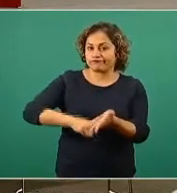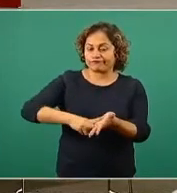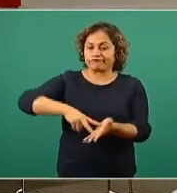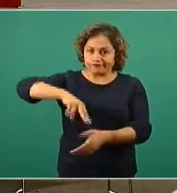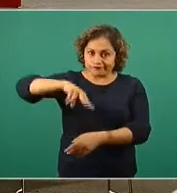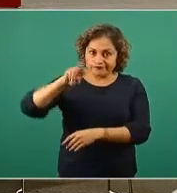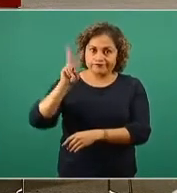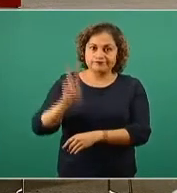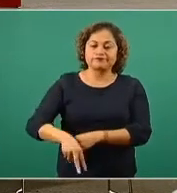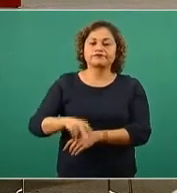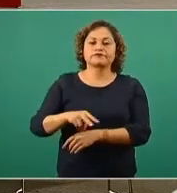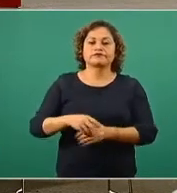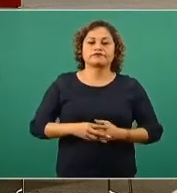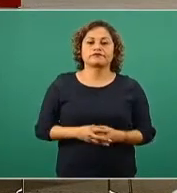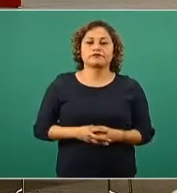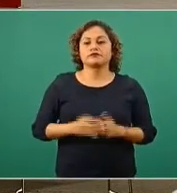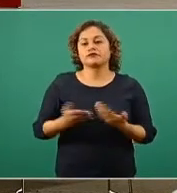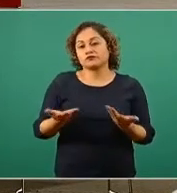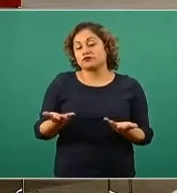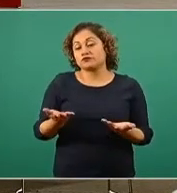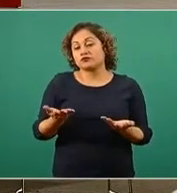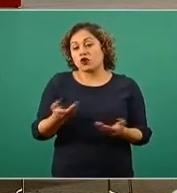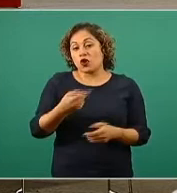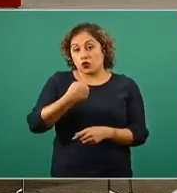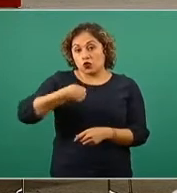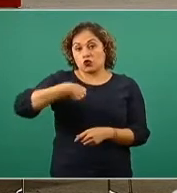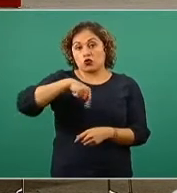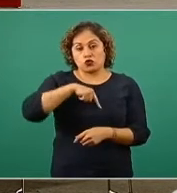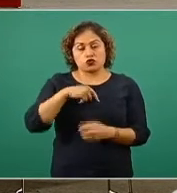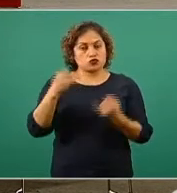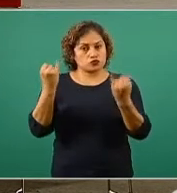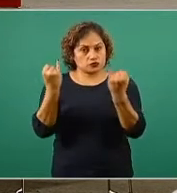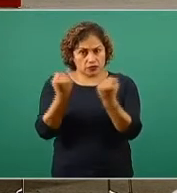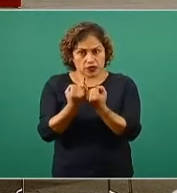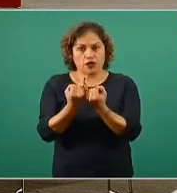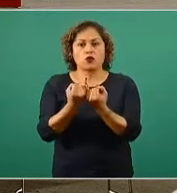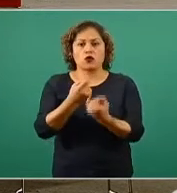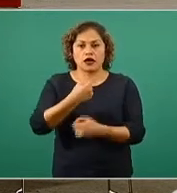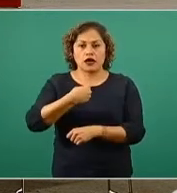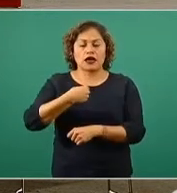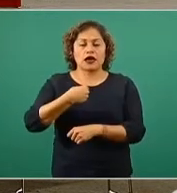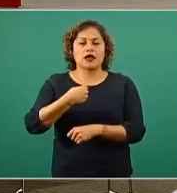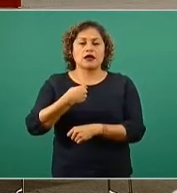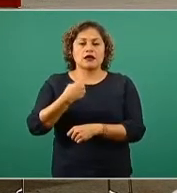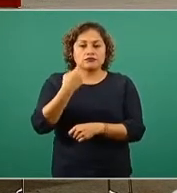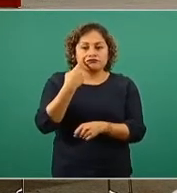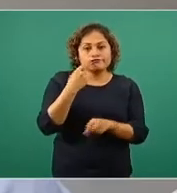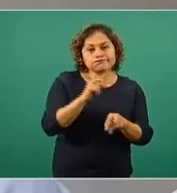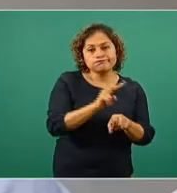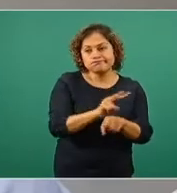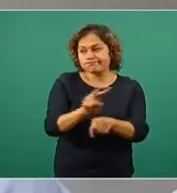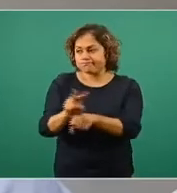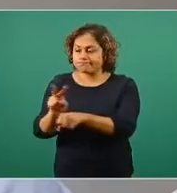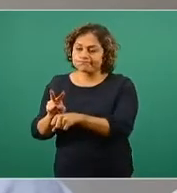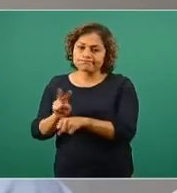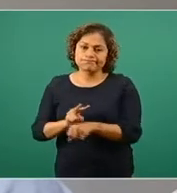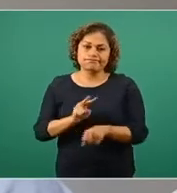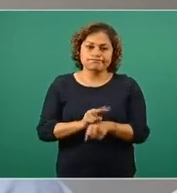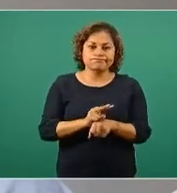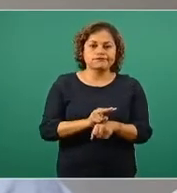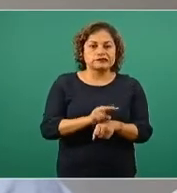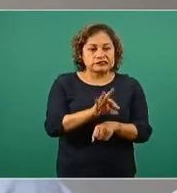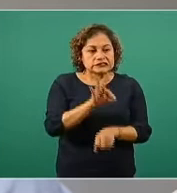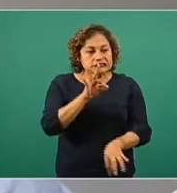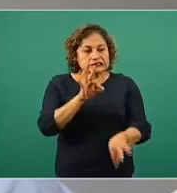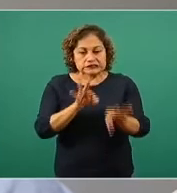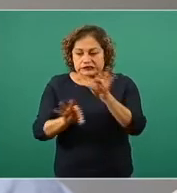pasando. Nosotros estuvimos obviamente a través también de nuestra unidad de inteligencia realizando este monitoreo y veíamos cómo, por